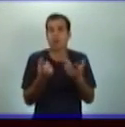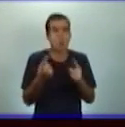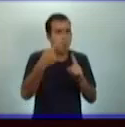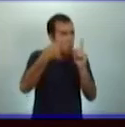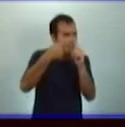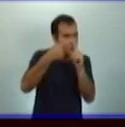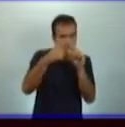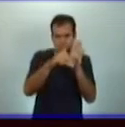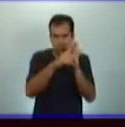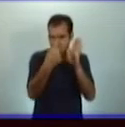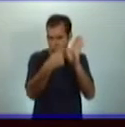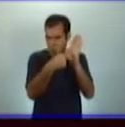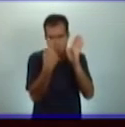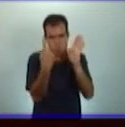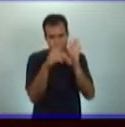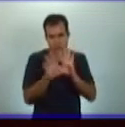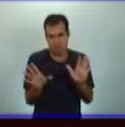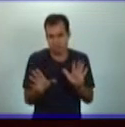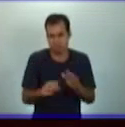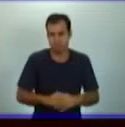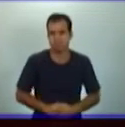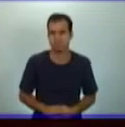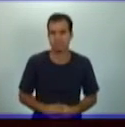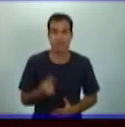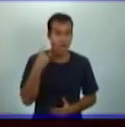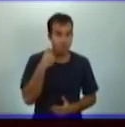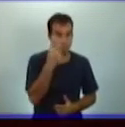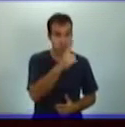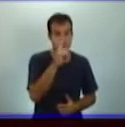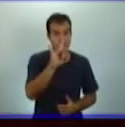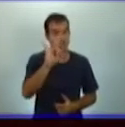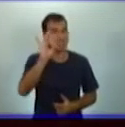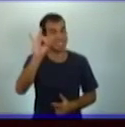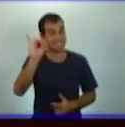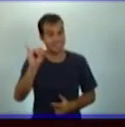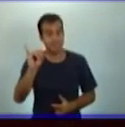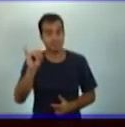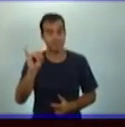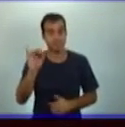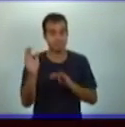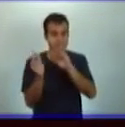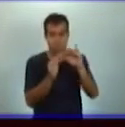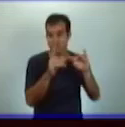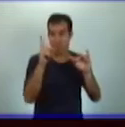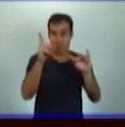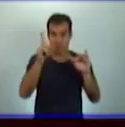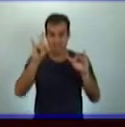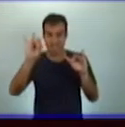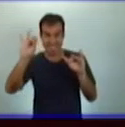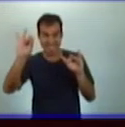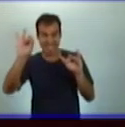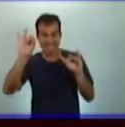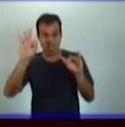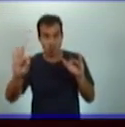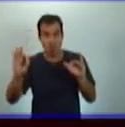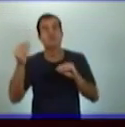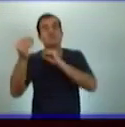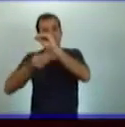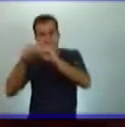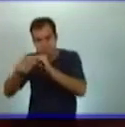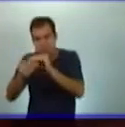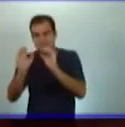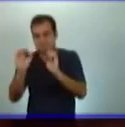de esta constitución del 76 en 1978. Los otros dos